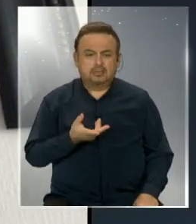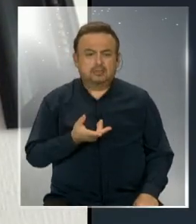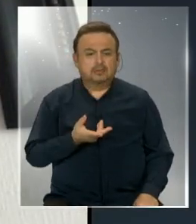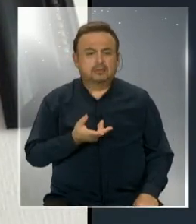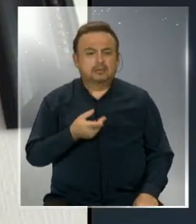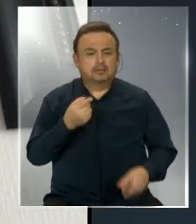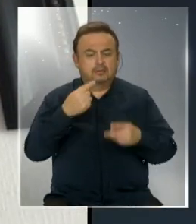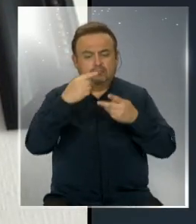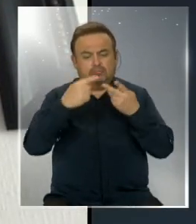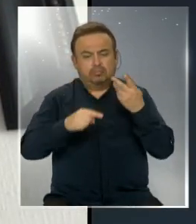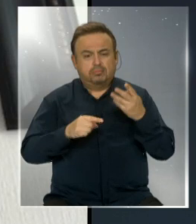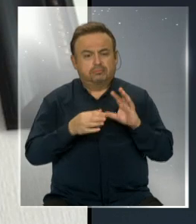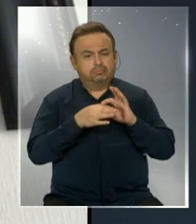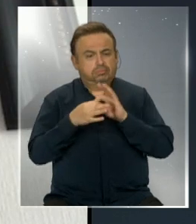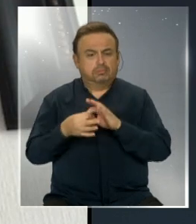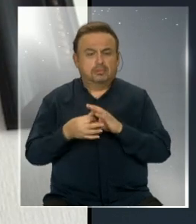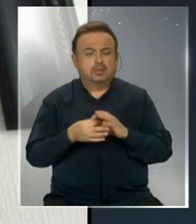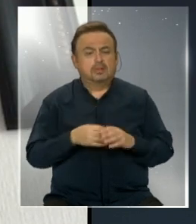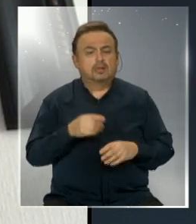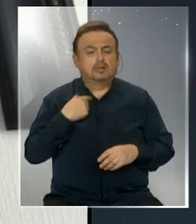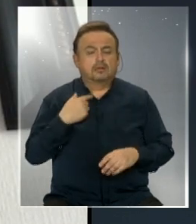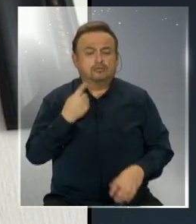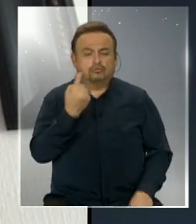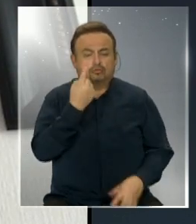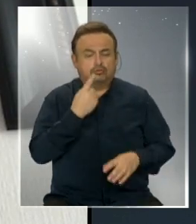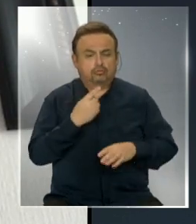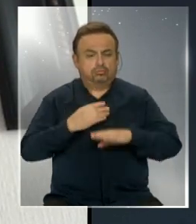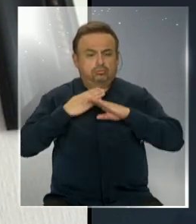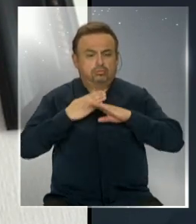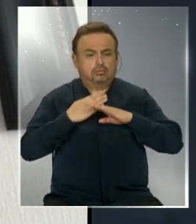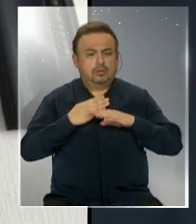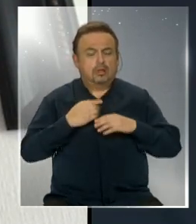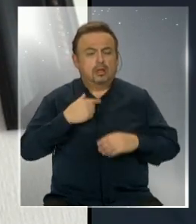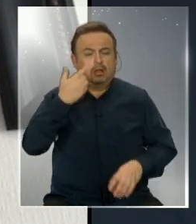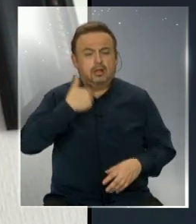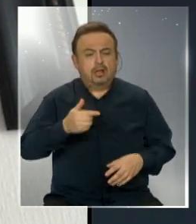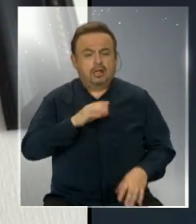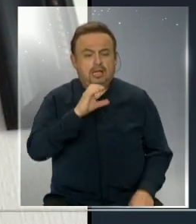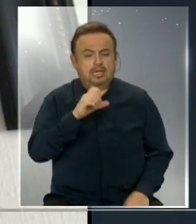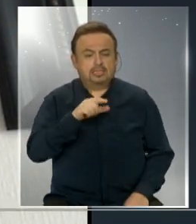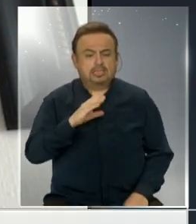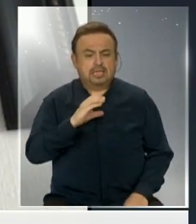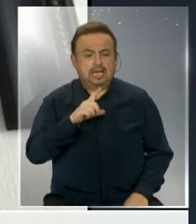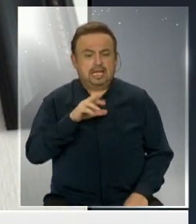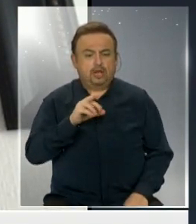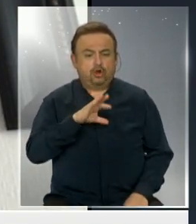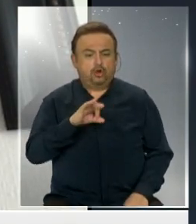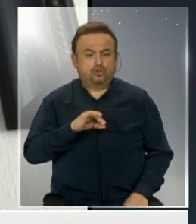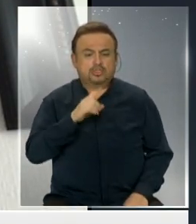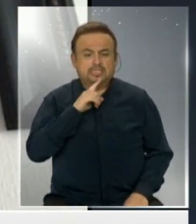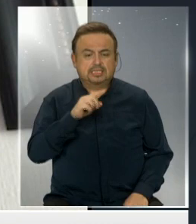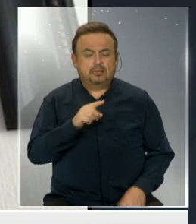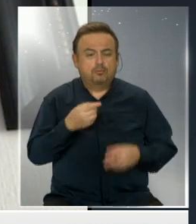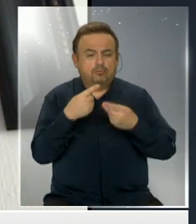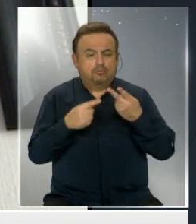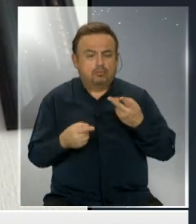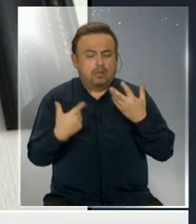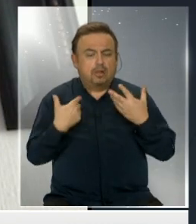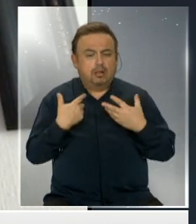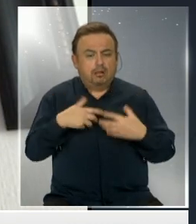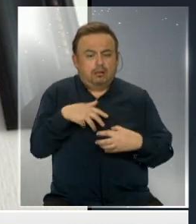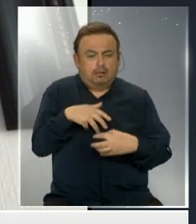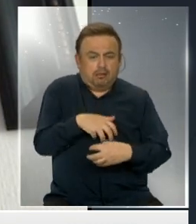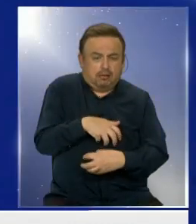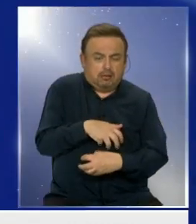múltiples causas, autoinmunes, esclerosis múltiple, afecciones virales de